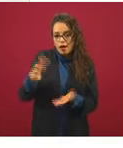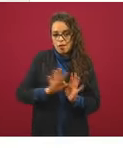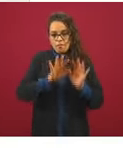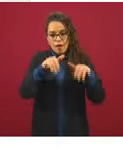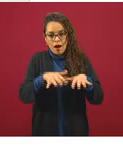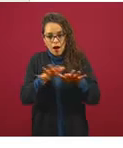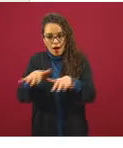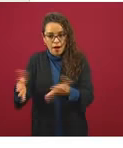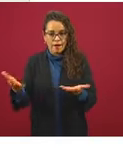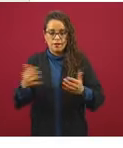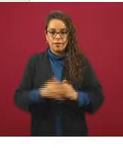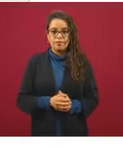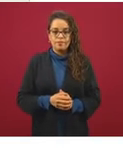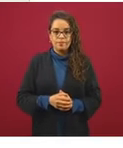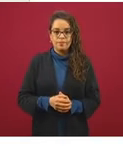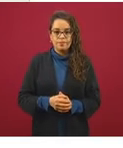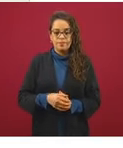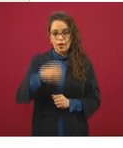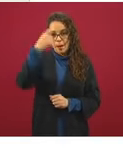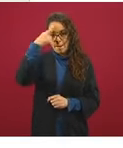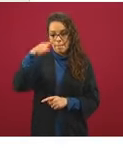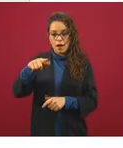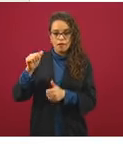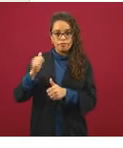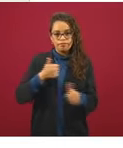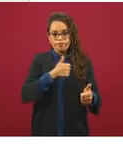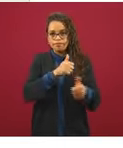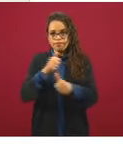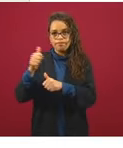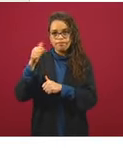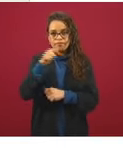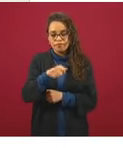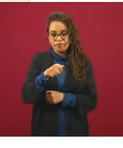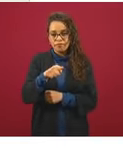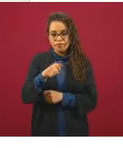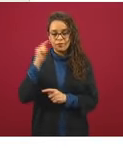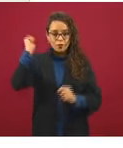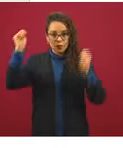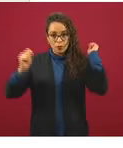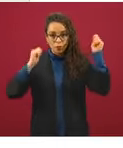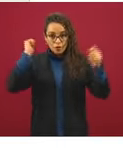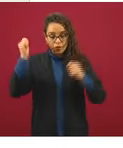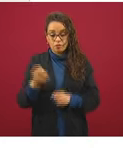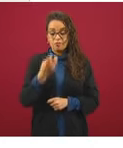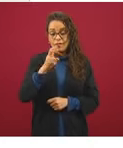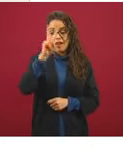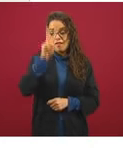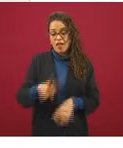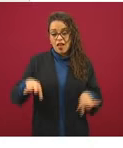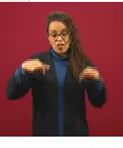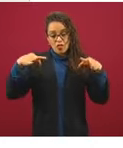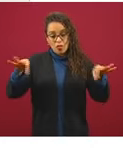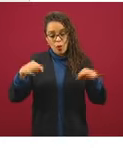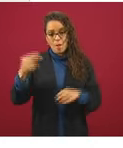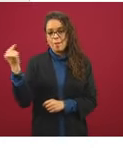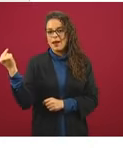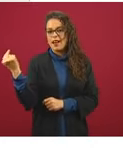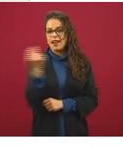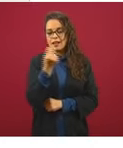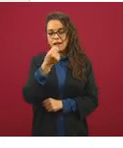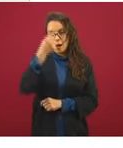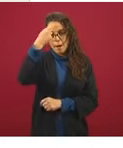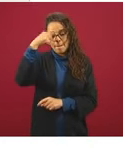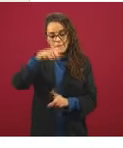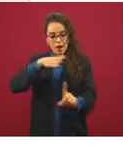grande y por eso lo que dice el secretario Torruco es tan correcto de tener un documento que es tan específico para cada una de las